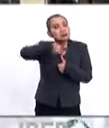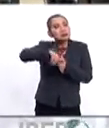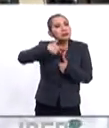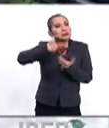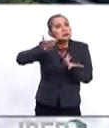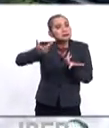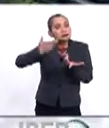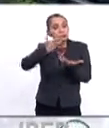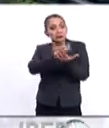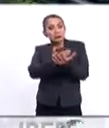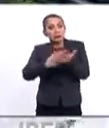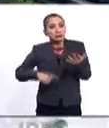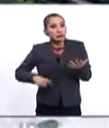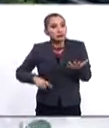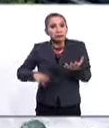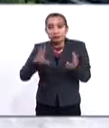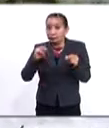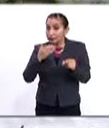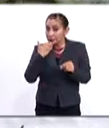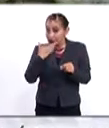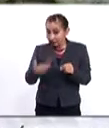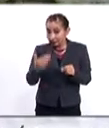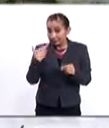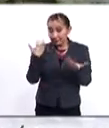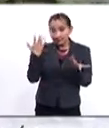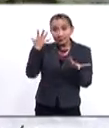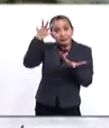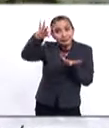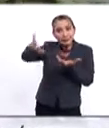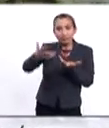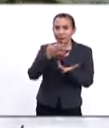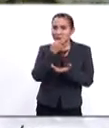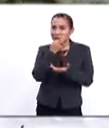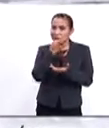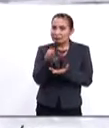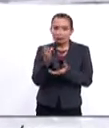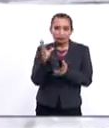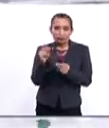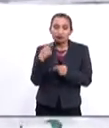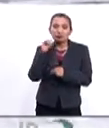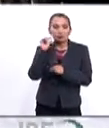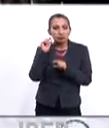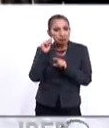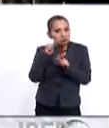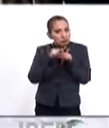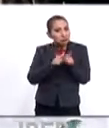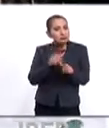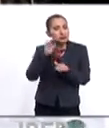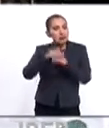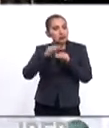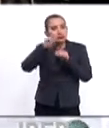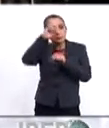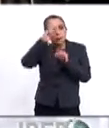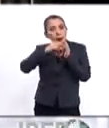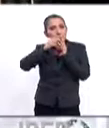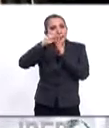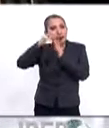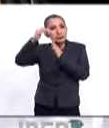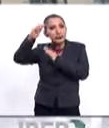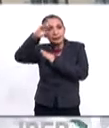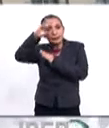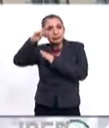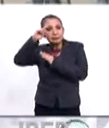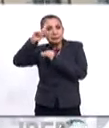pues esta parálisis no es una buena noticia. Al contrario, va a seguir escalándose y esperemos que